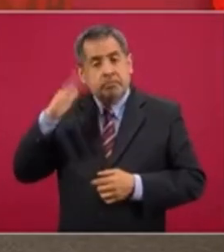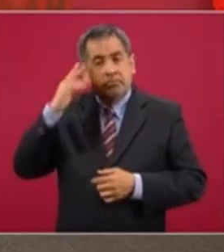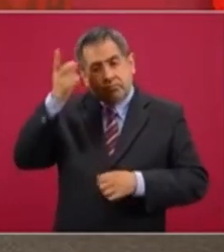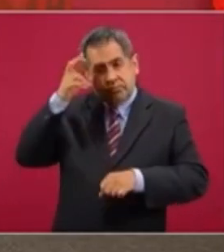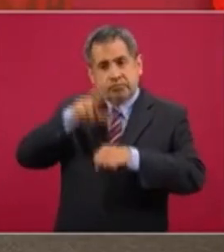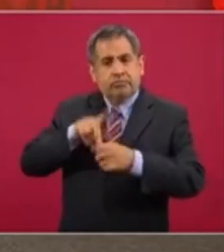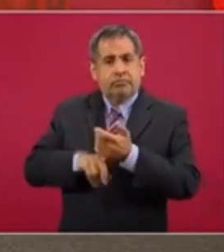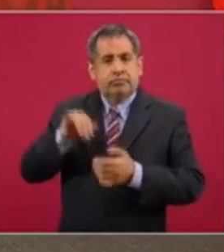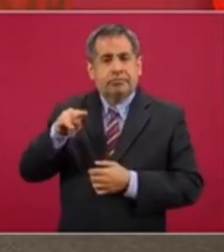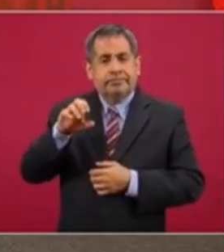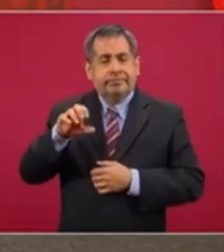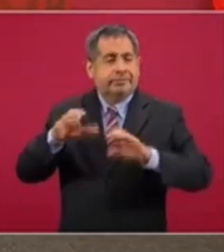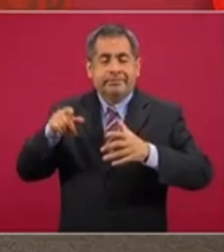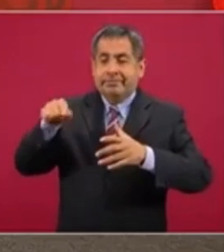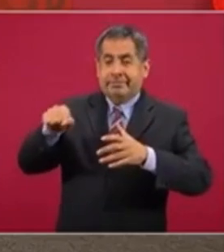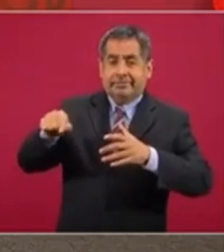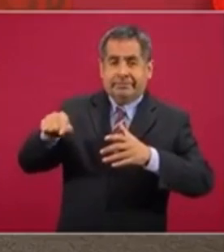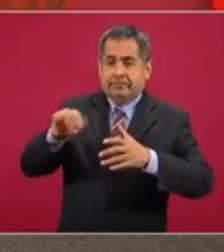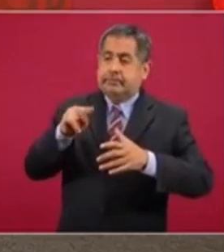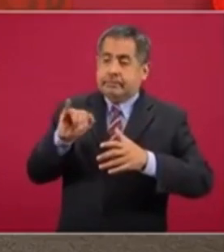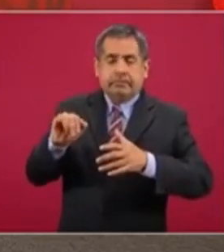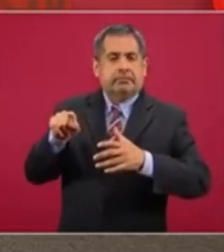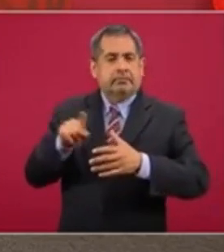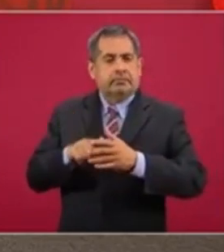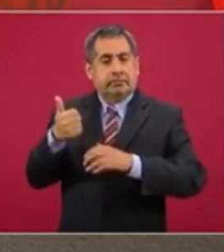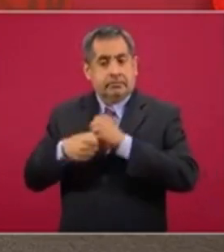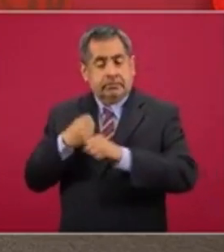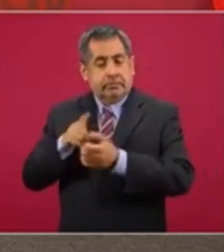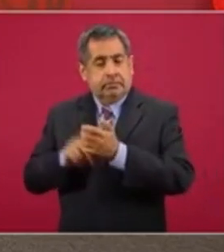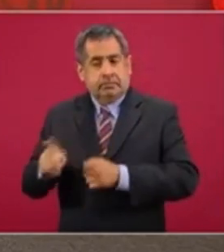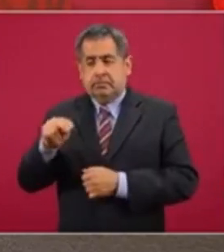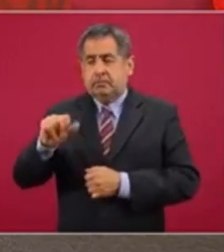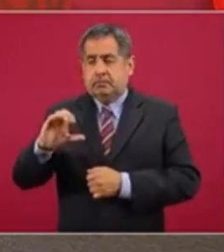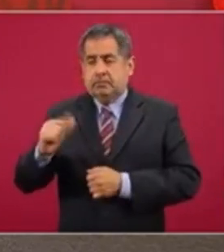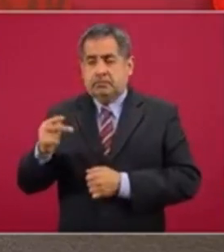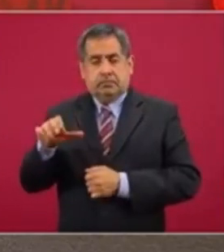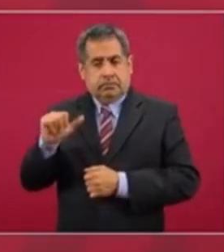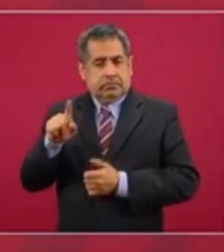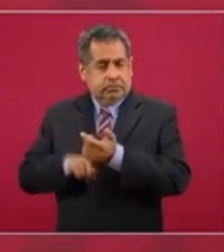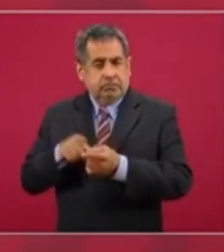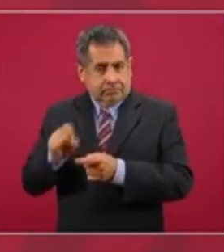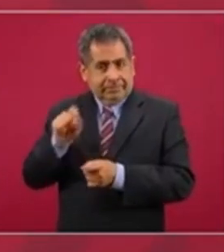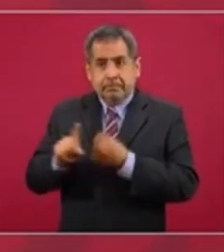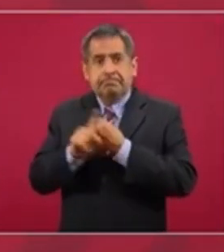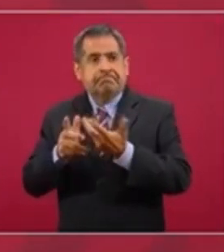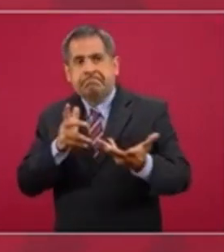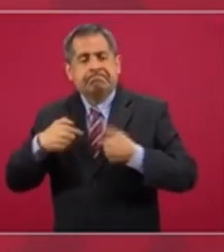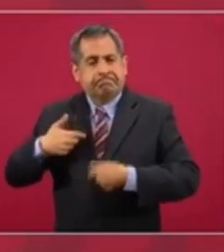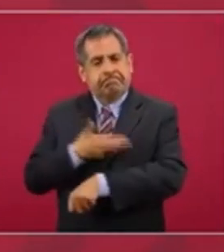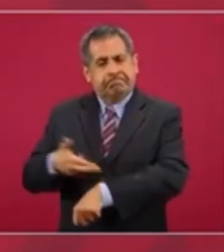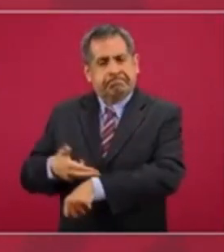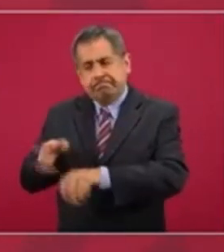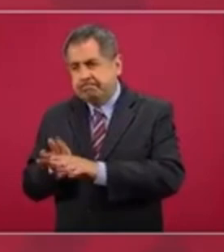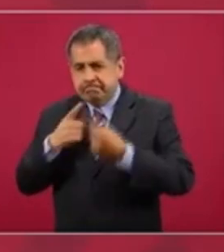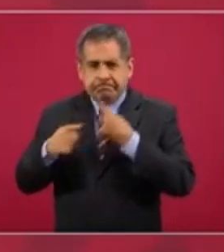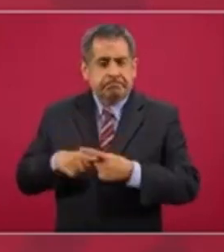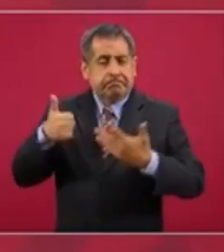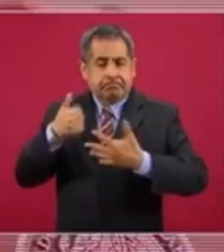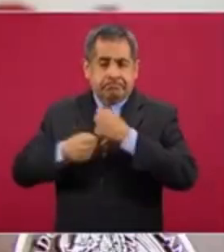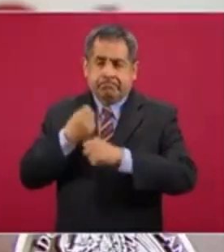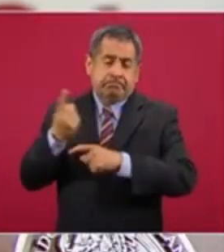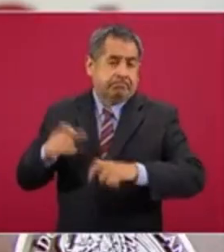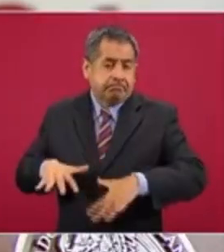director del INI seis años, en Acajuca precisamente, y enfrenté seis años de